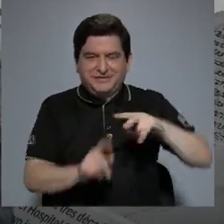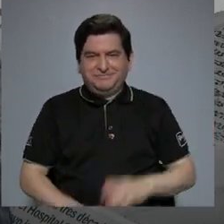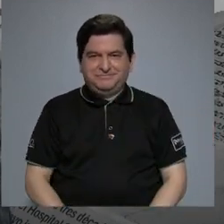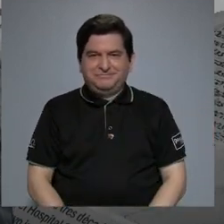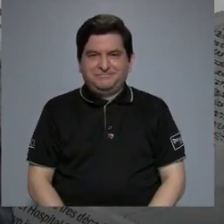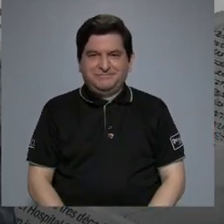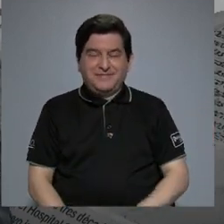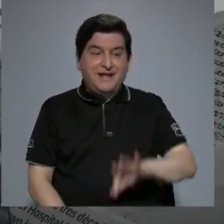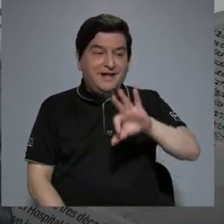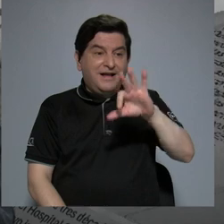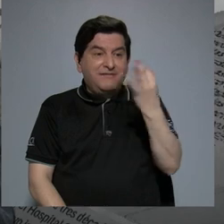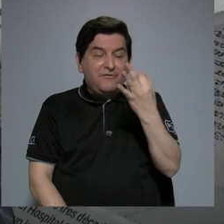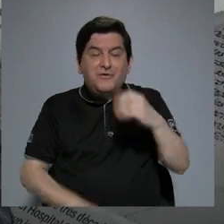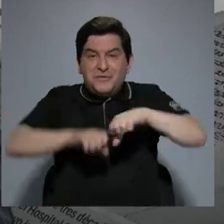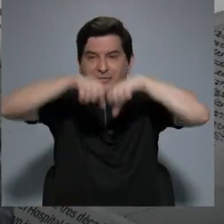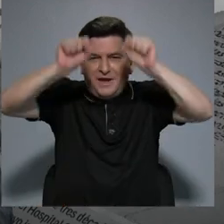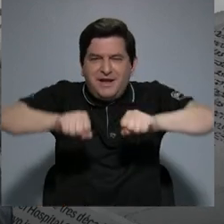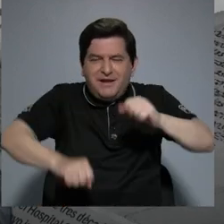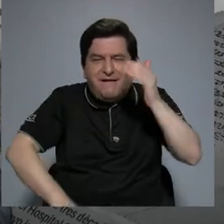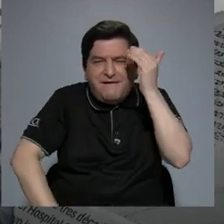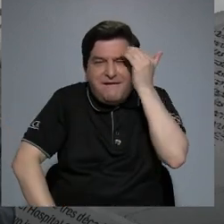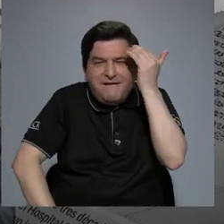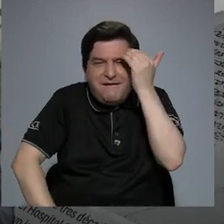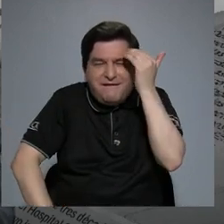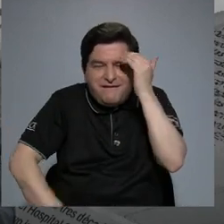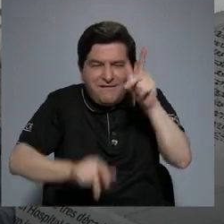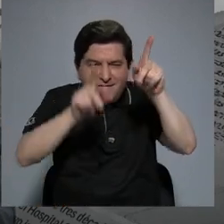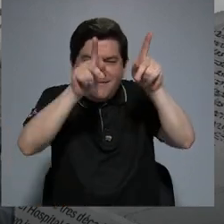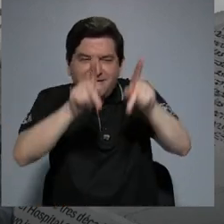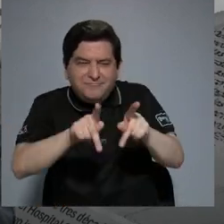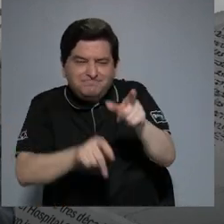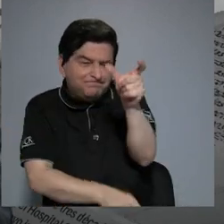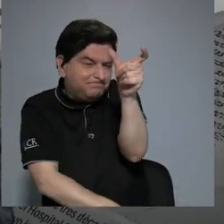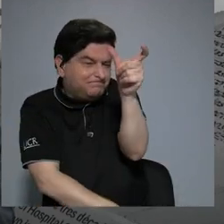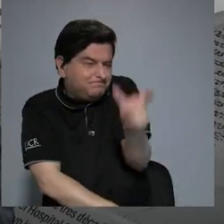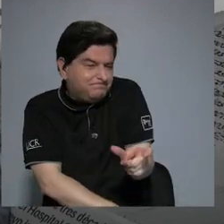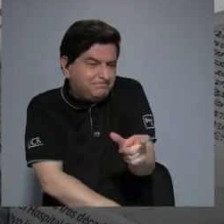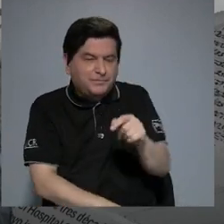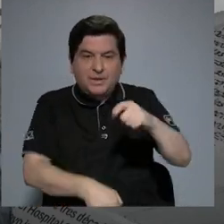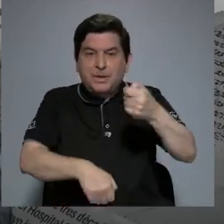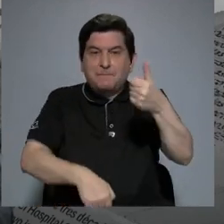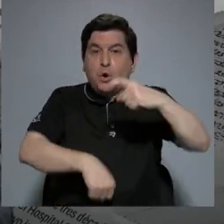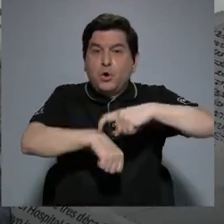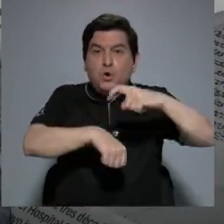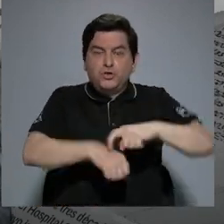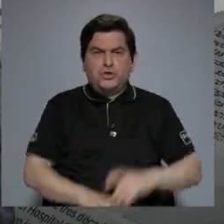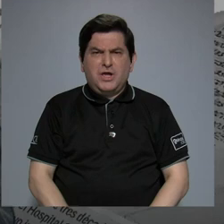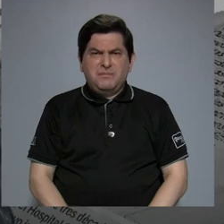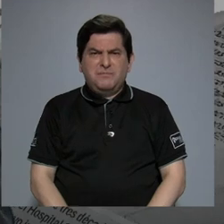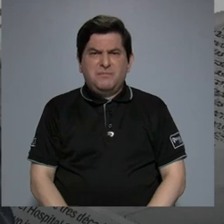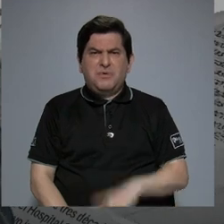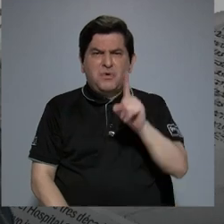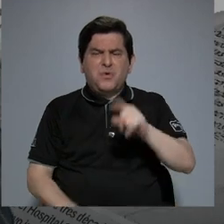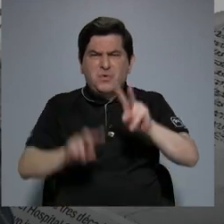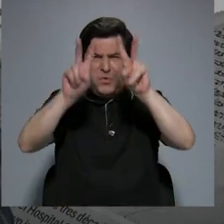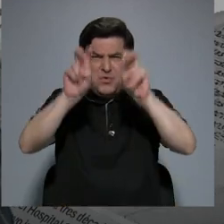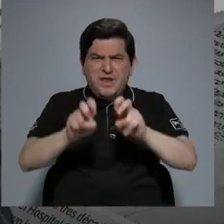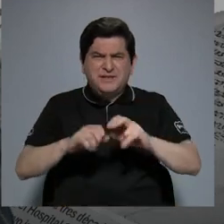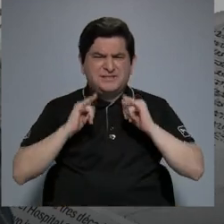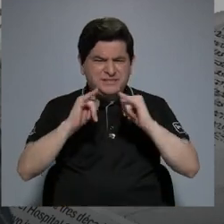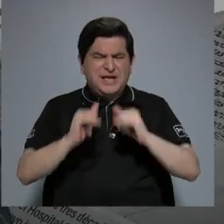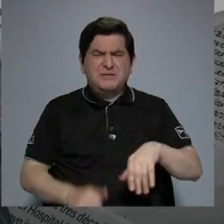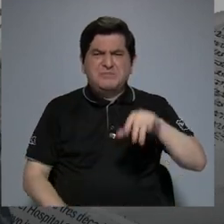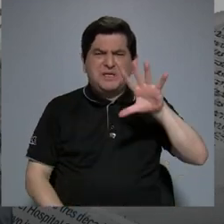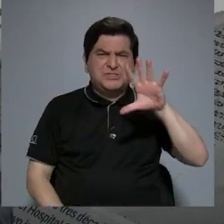así es como el sistema va conociendo a la persona y en poco tiempo, en lugar de una prueba lineal que son 50